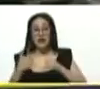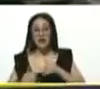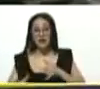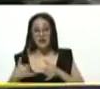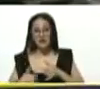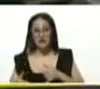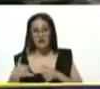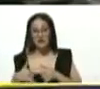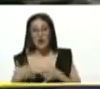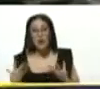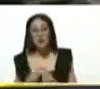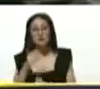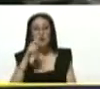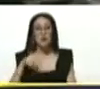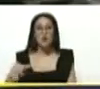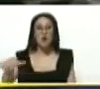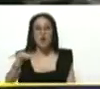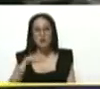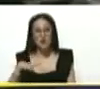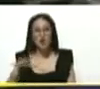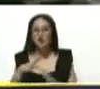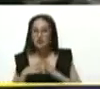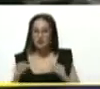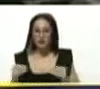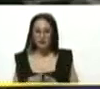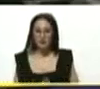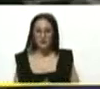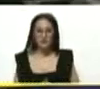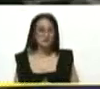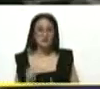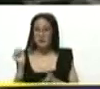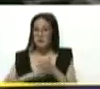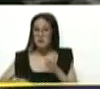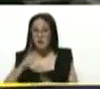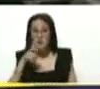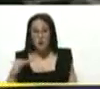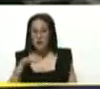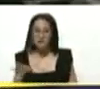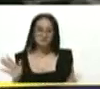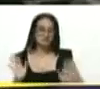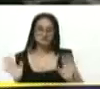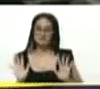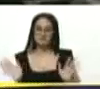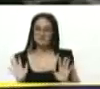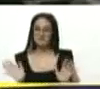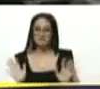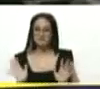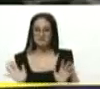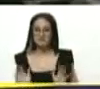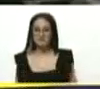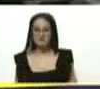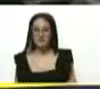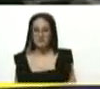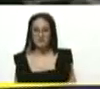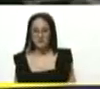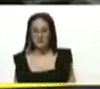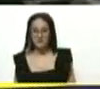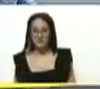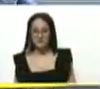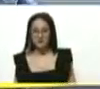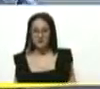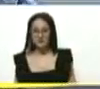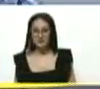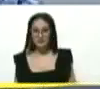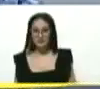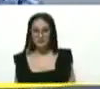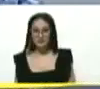Con el pueblo, todo. Sin el pueblo, nada. Así que,